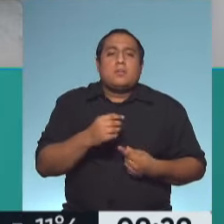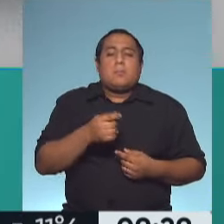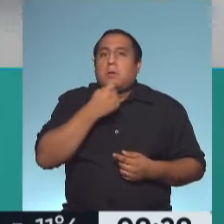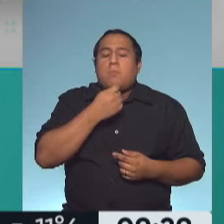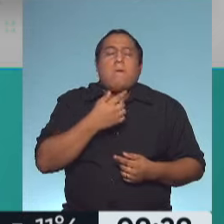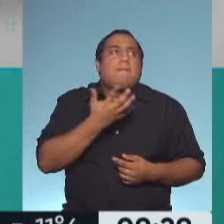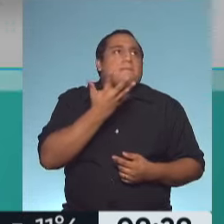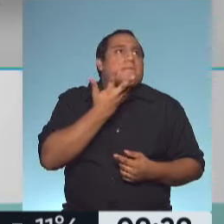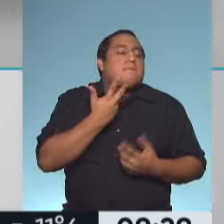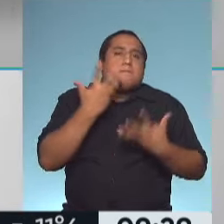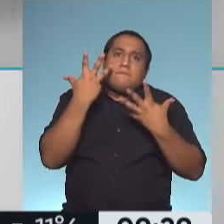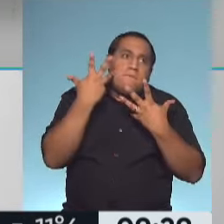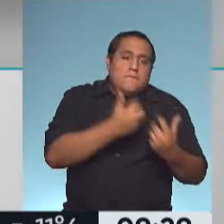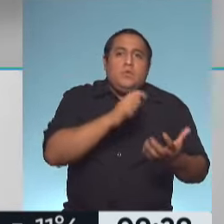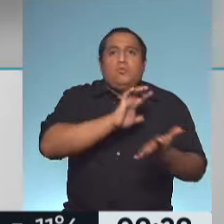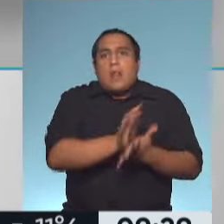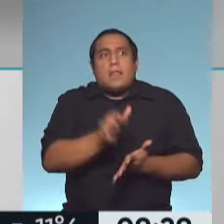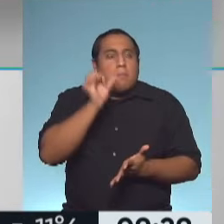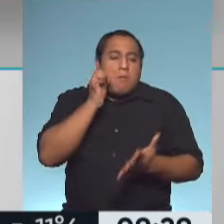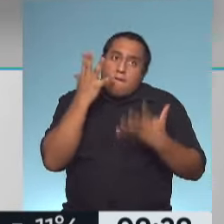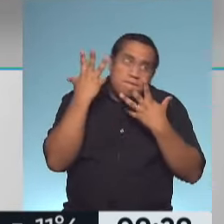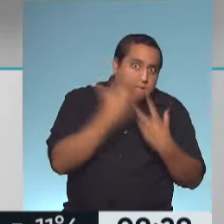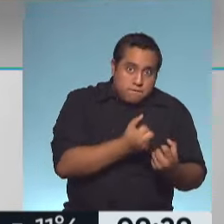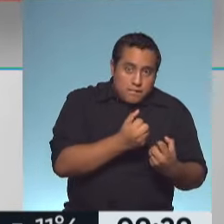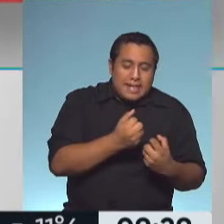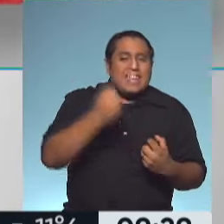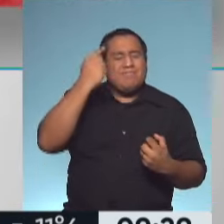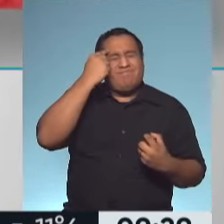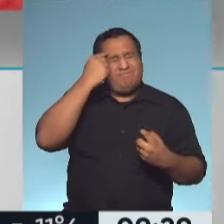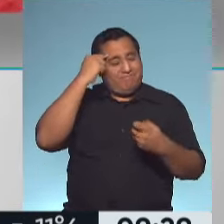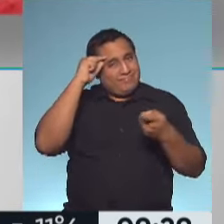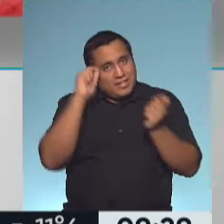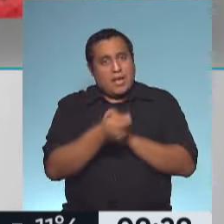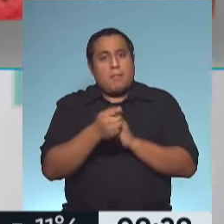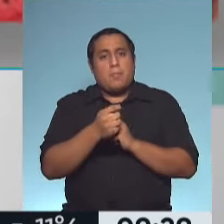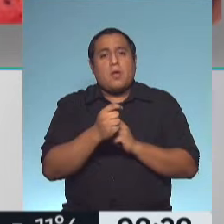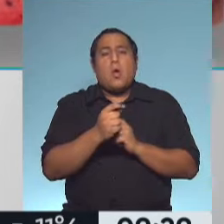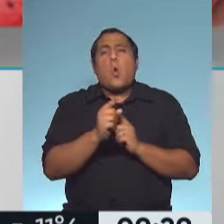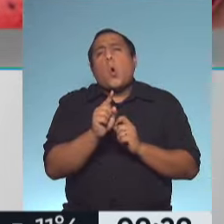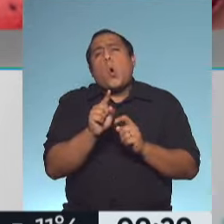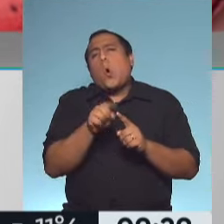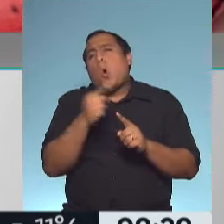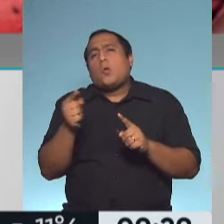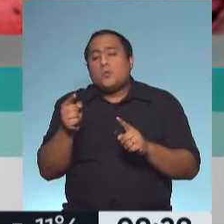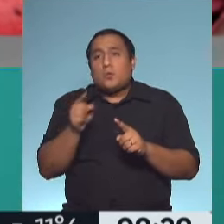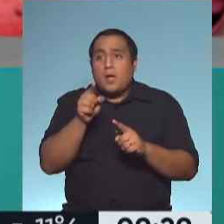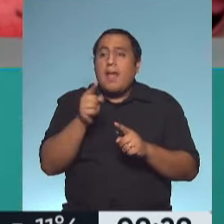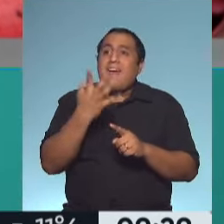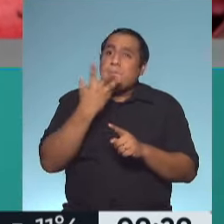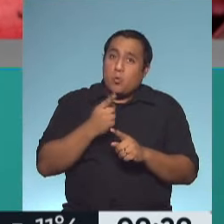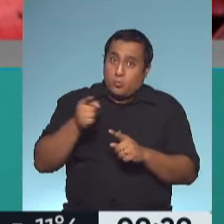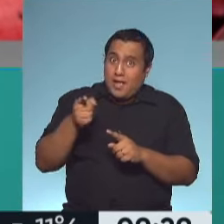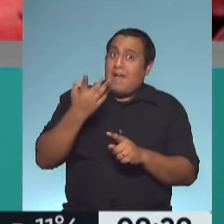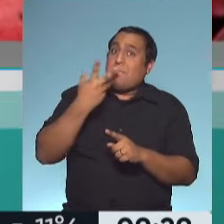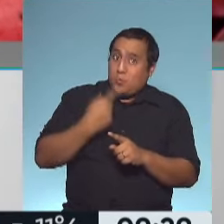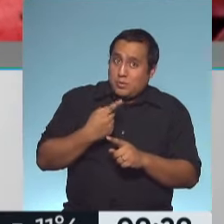caramelos y te pierde el chocolate y trata de cambiar, elegir alguna otra cosa que también te guste pero que